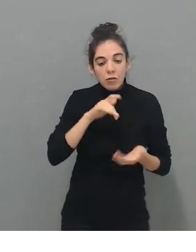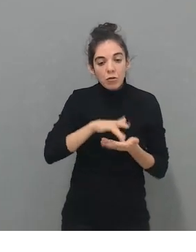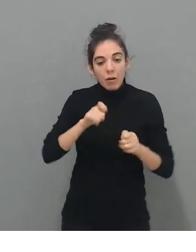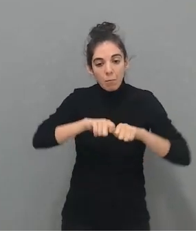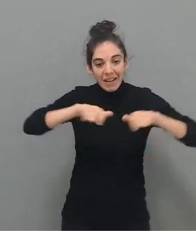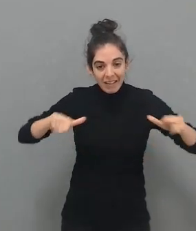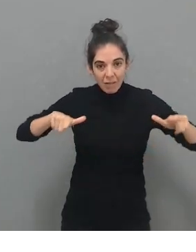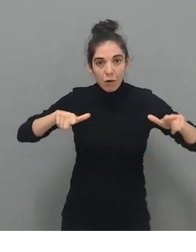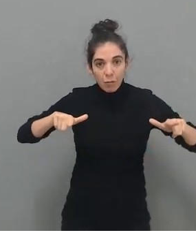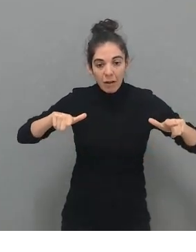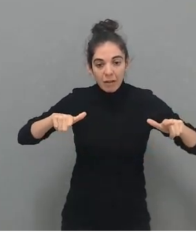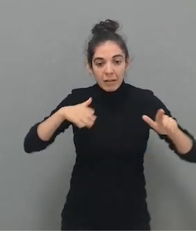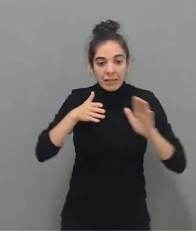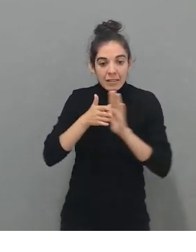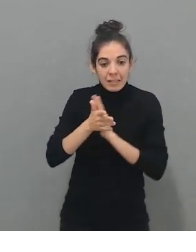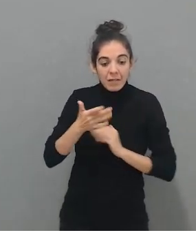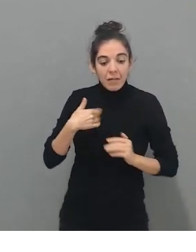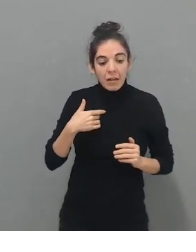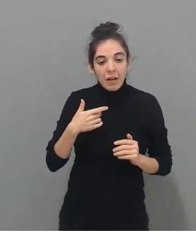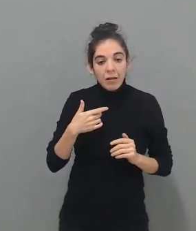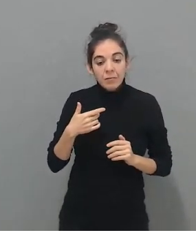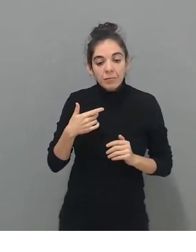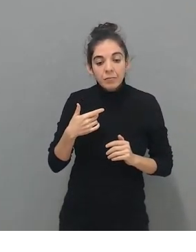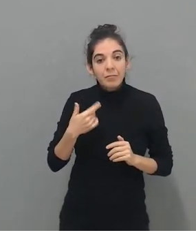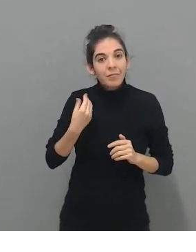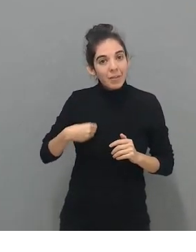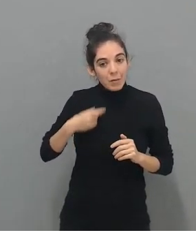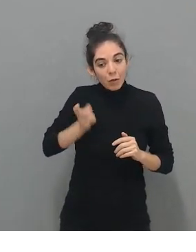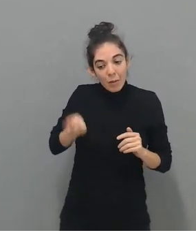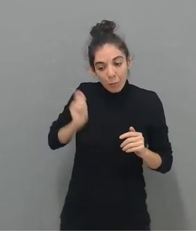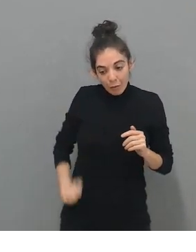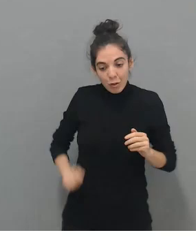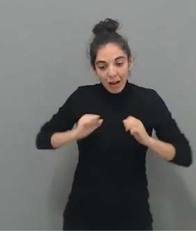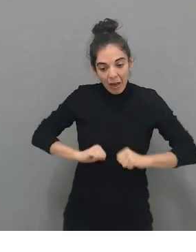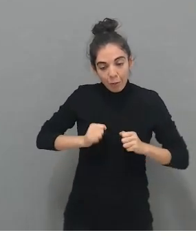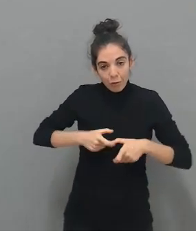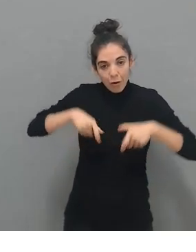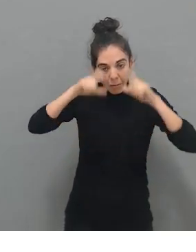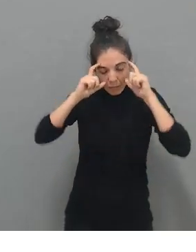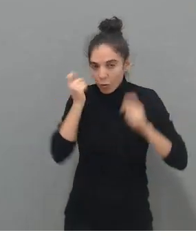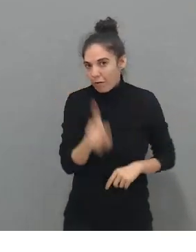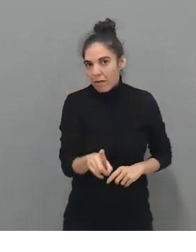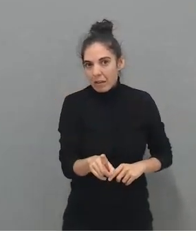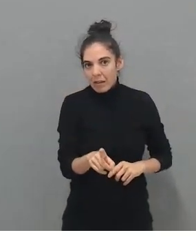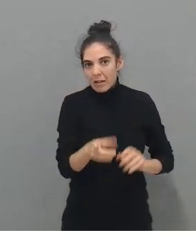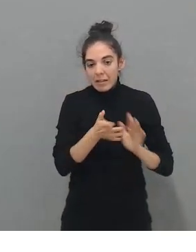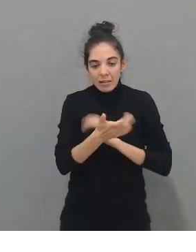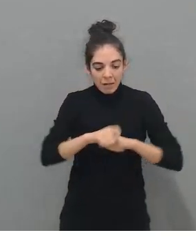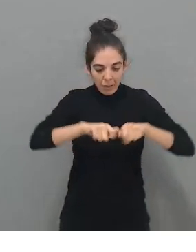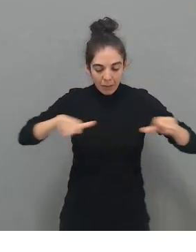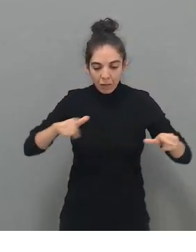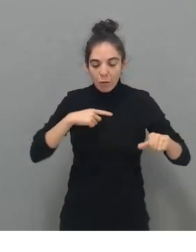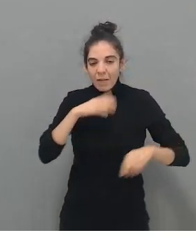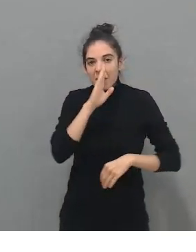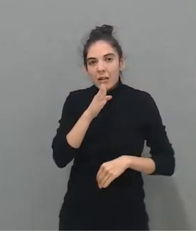hace falta al profesional ponerse el visor de realidad virtual, sino que desde la plataforma iniciamos sesión y detenemos